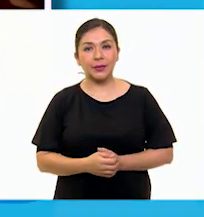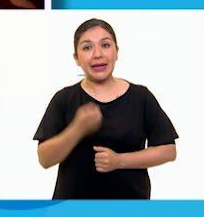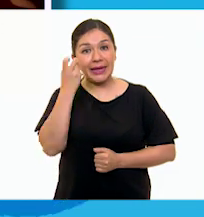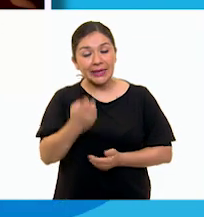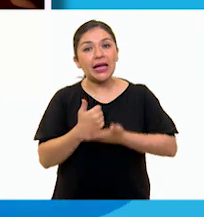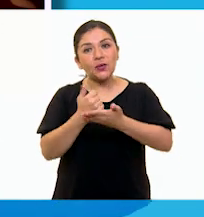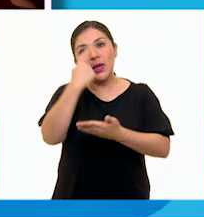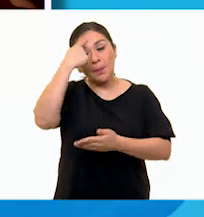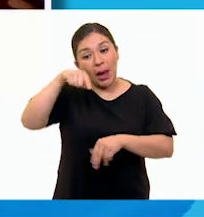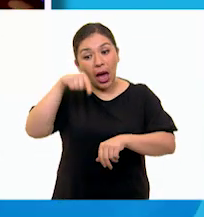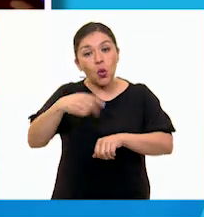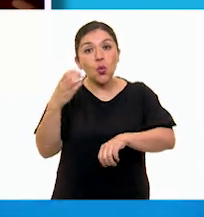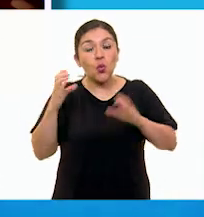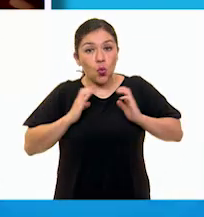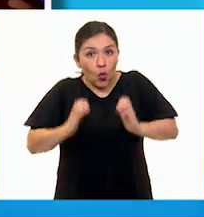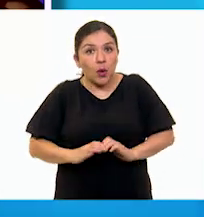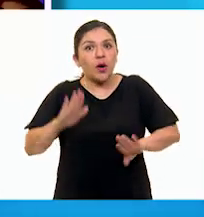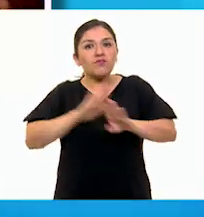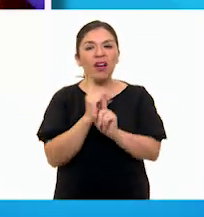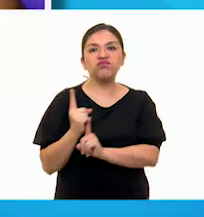dar sostén a su cuerpo.